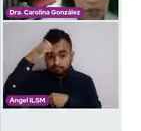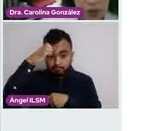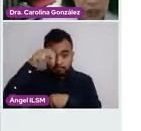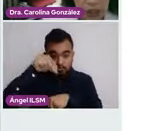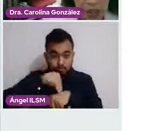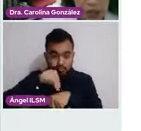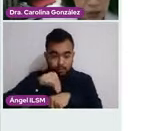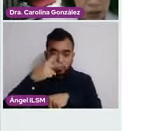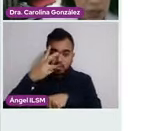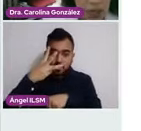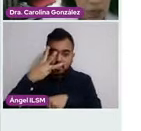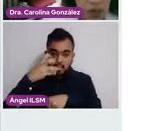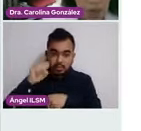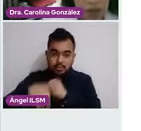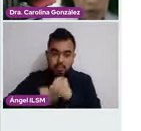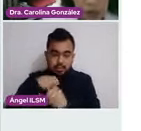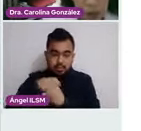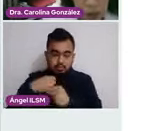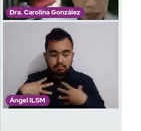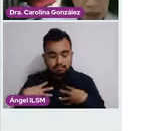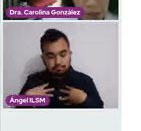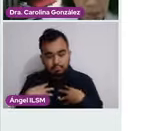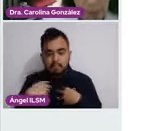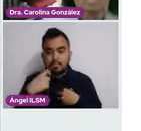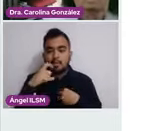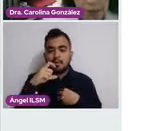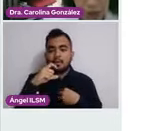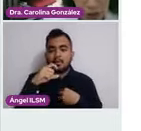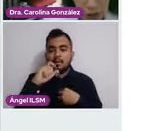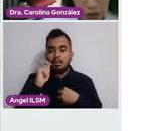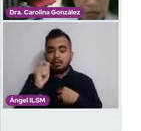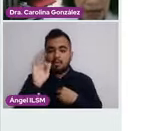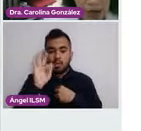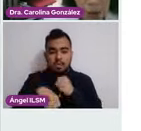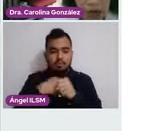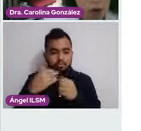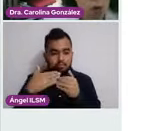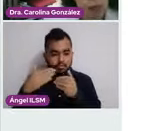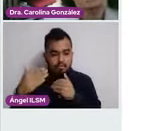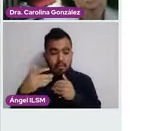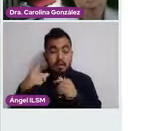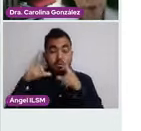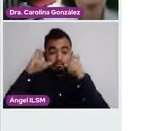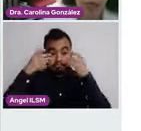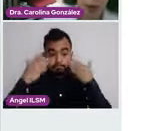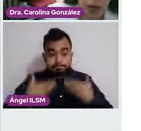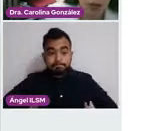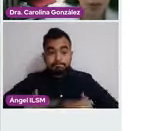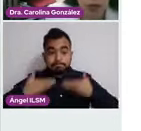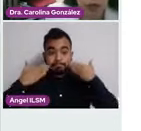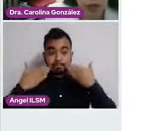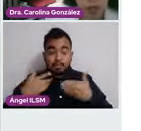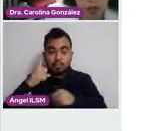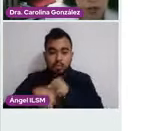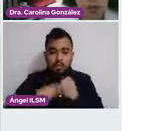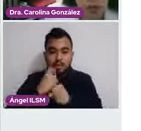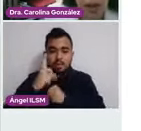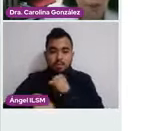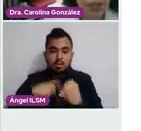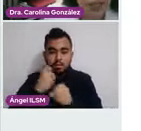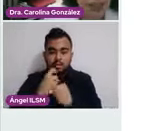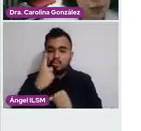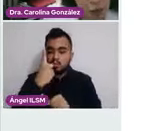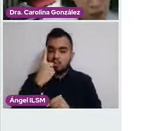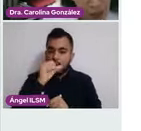a partir de los 20 años y anual a partir de los 40, la mastografía anual o vía anual 1 cada 2 años